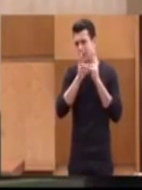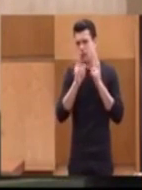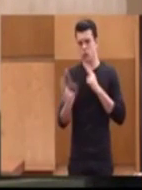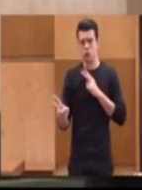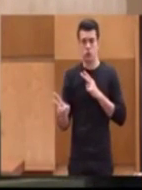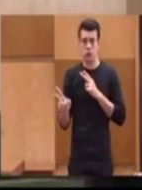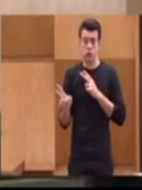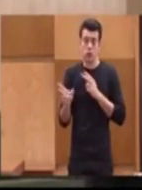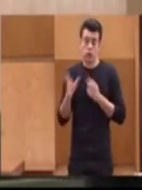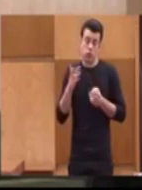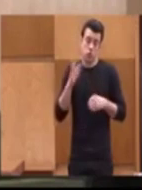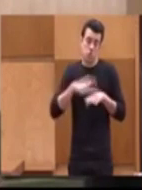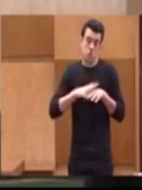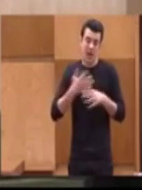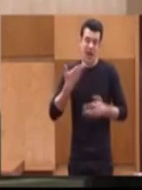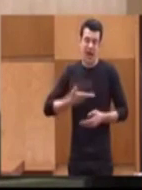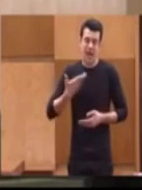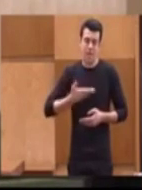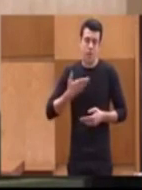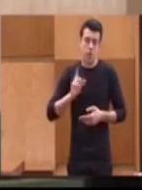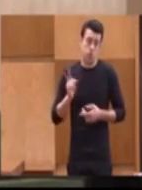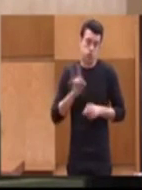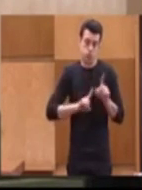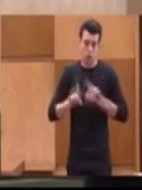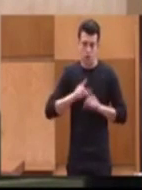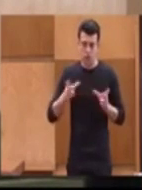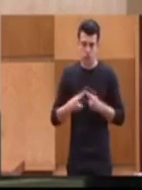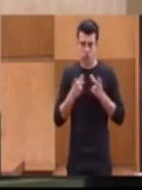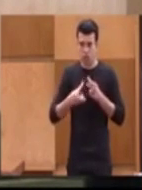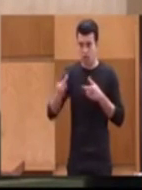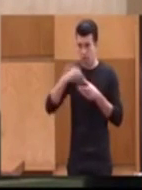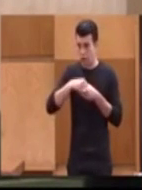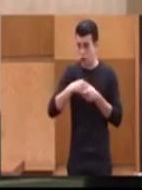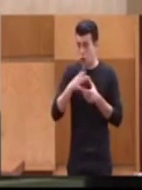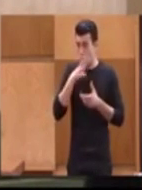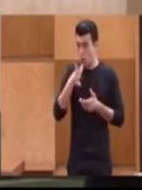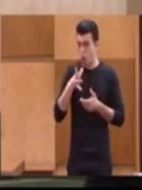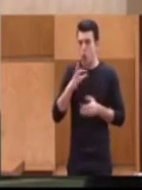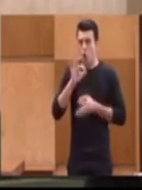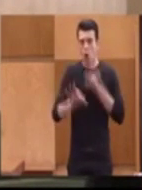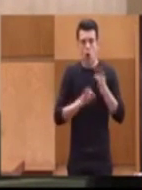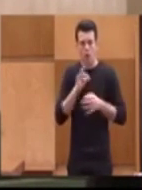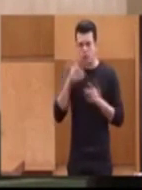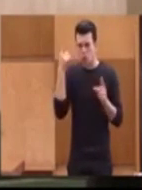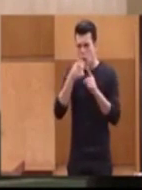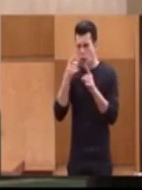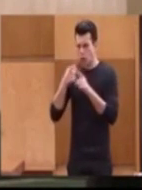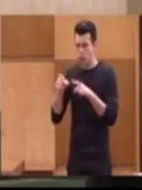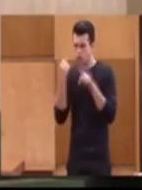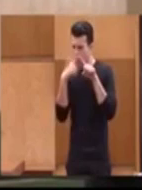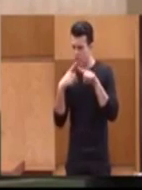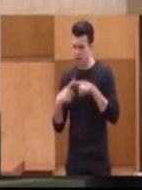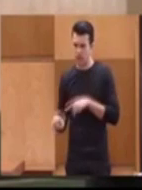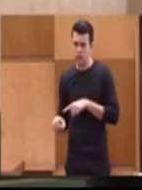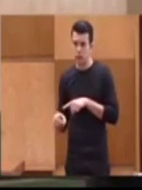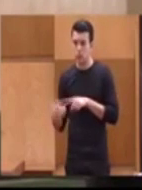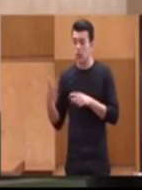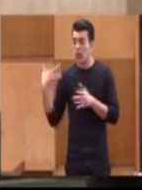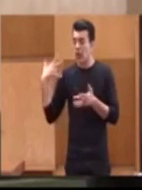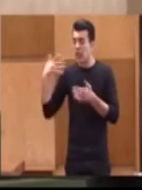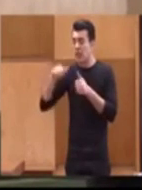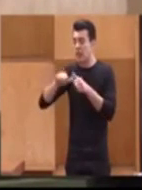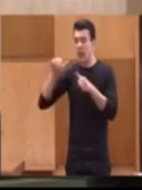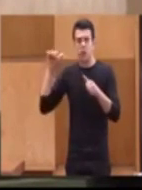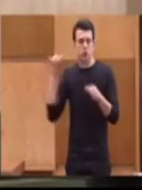a muchos de los graves problemas de nuestra sociedad. Por eso somos organizaciones con objetivos diferentes y trayectorias